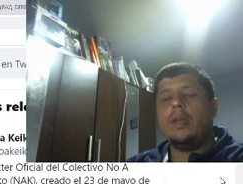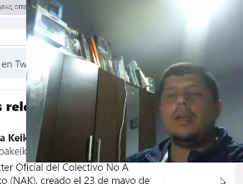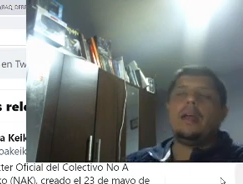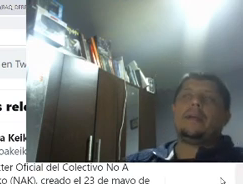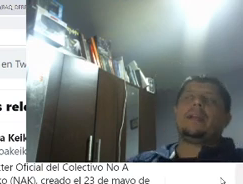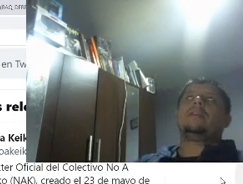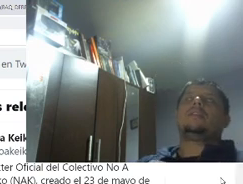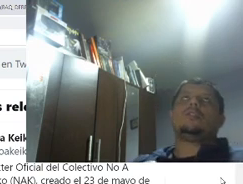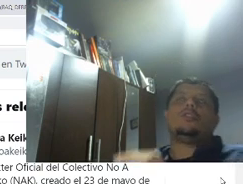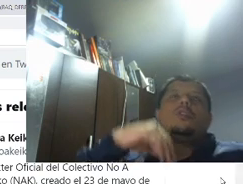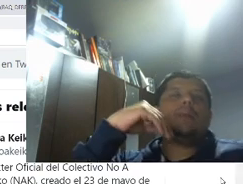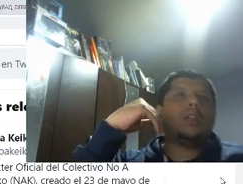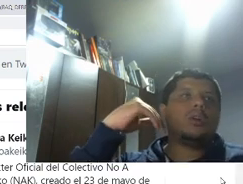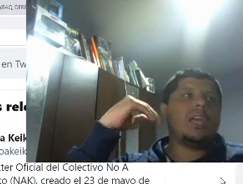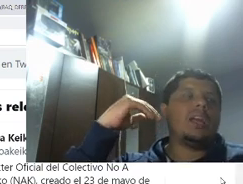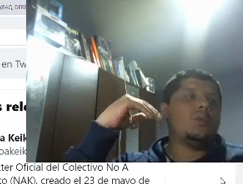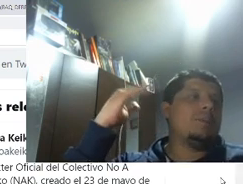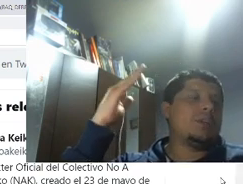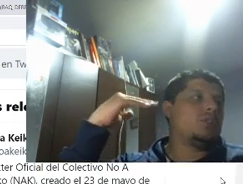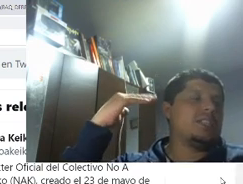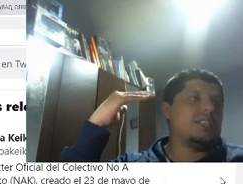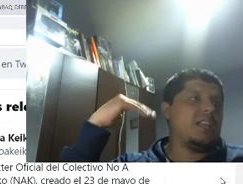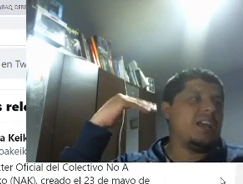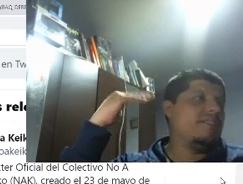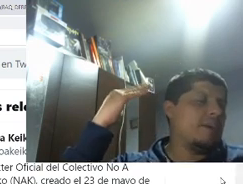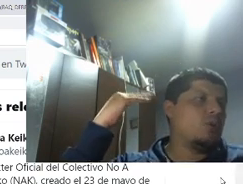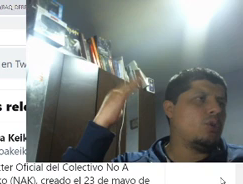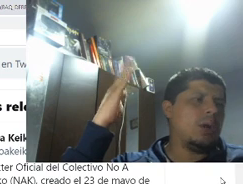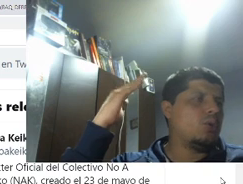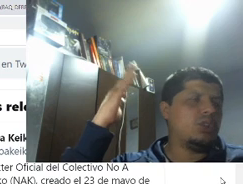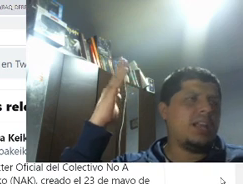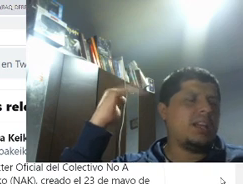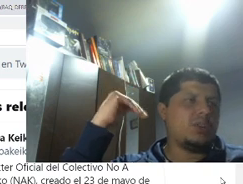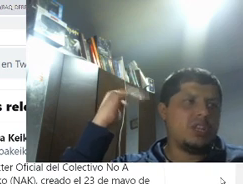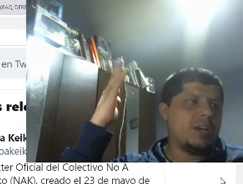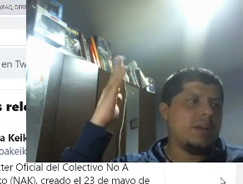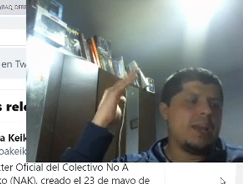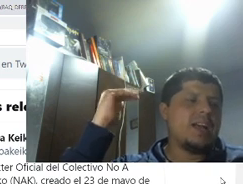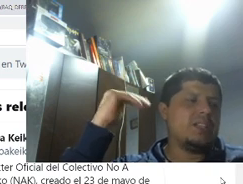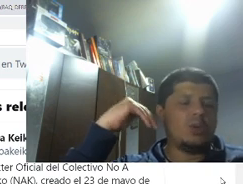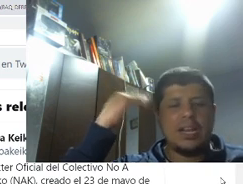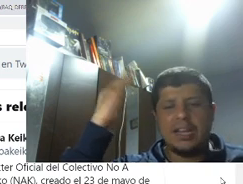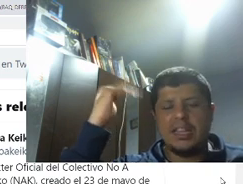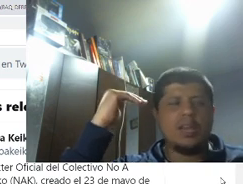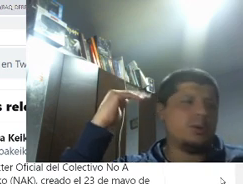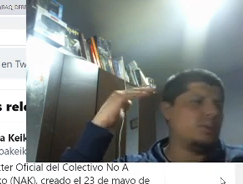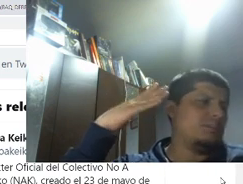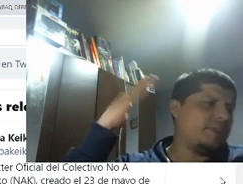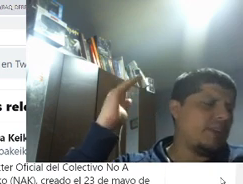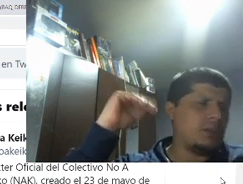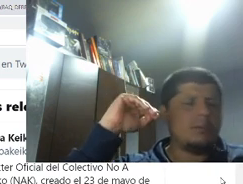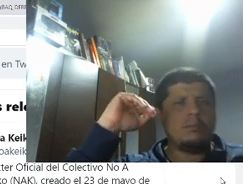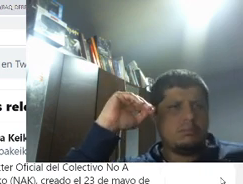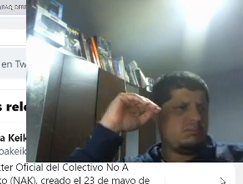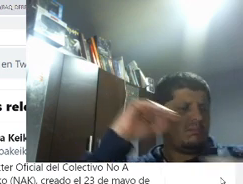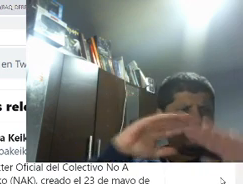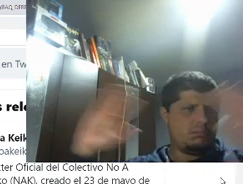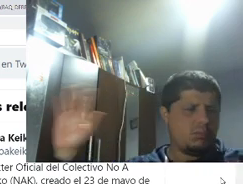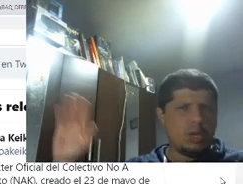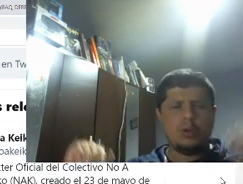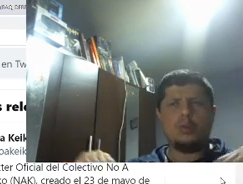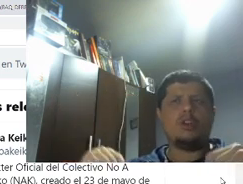A ver, yo comprendo que algunas personas estén a favor o en contra de Rosa María Palacio, que le critiquen o no. Perfecto.